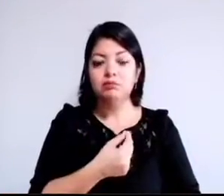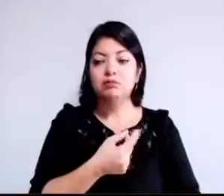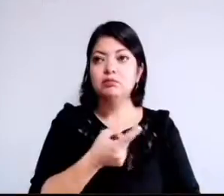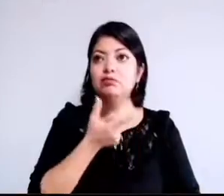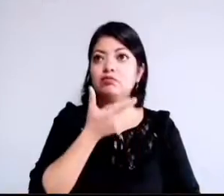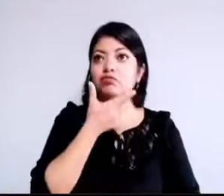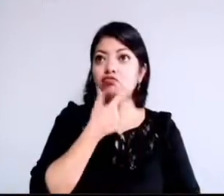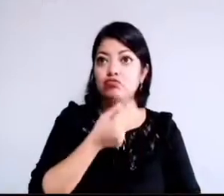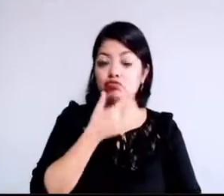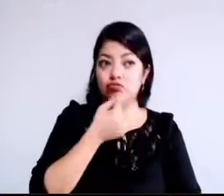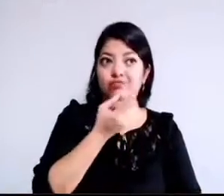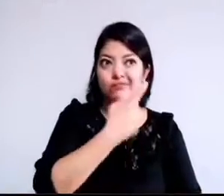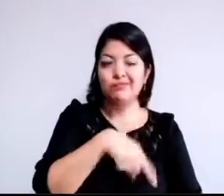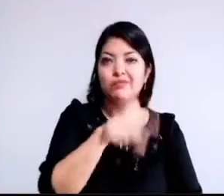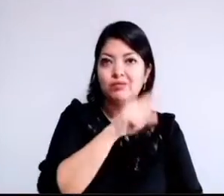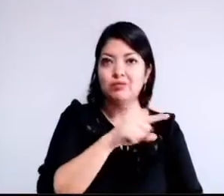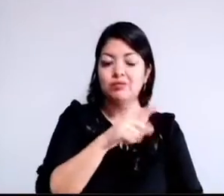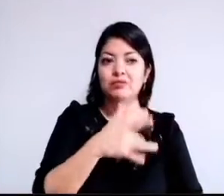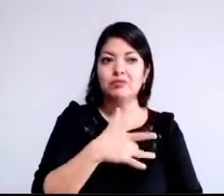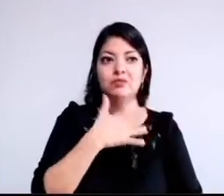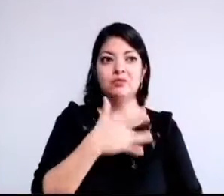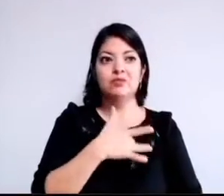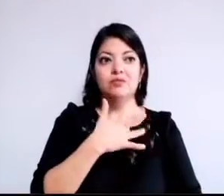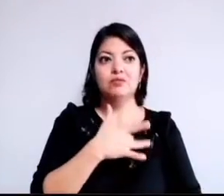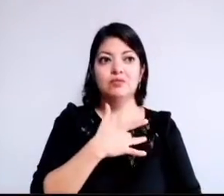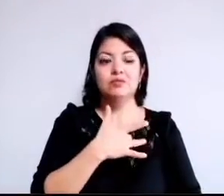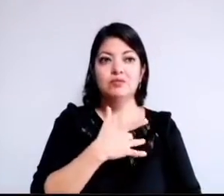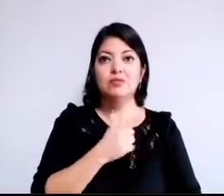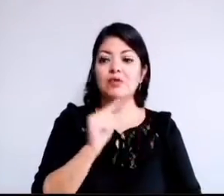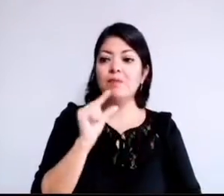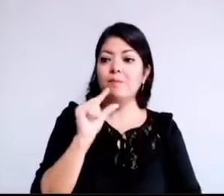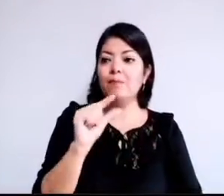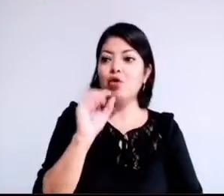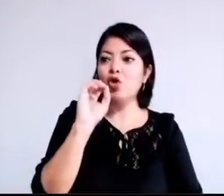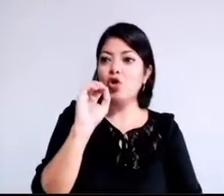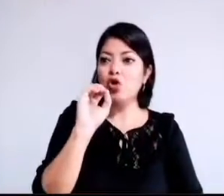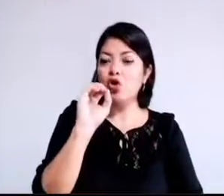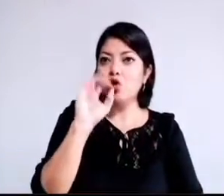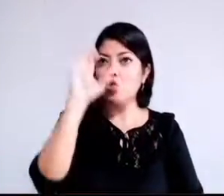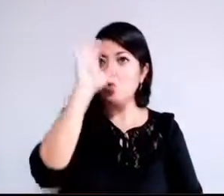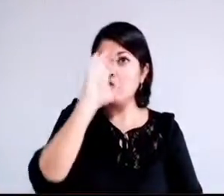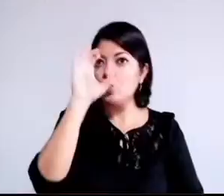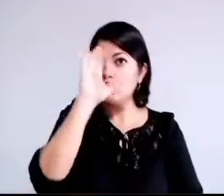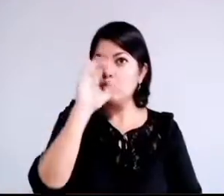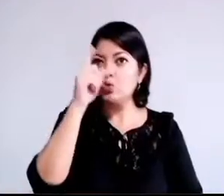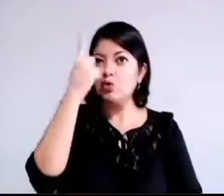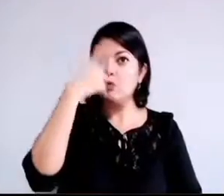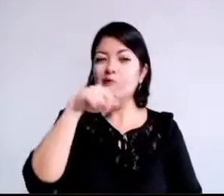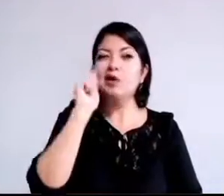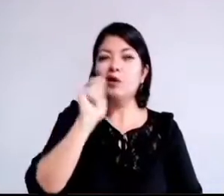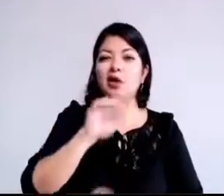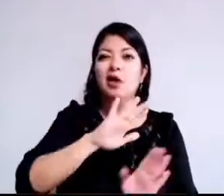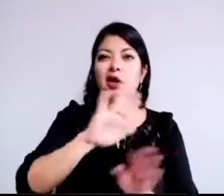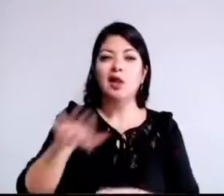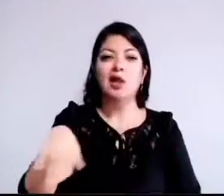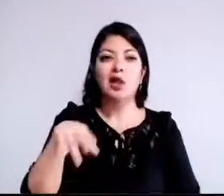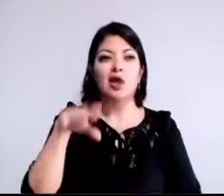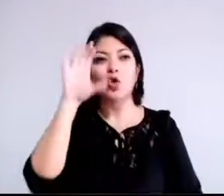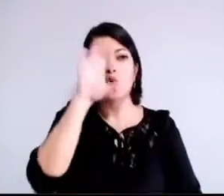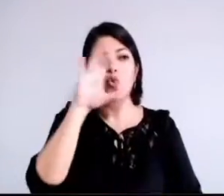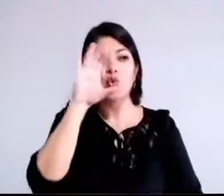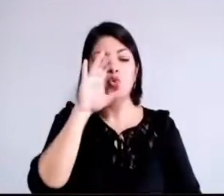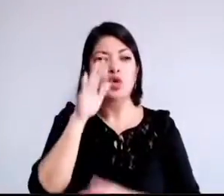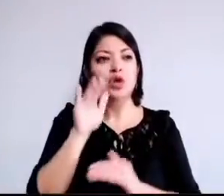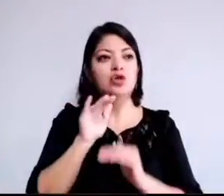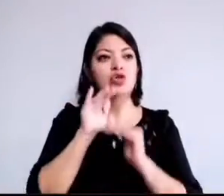tengan poca o nula cultura de prevención en temas tan importantes como lo es el cáncer